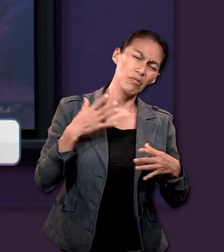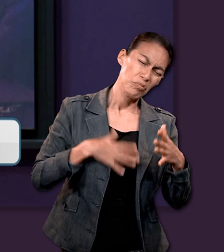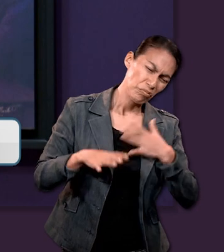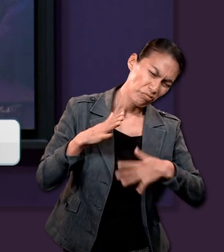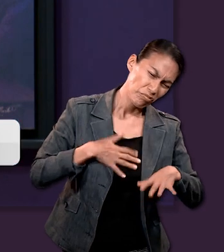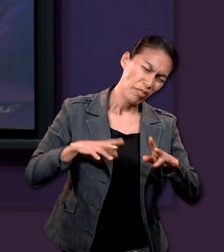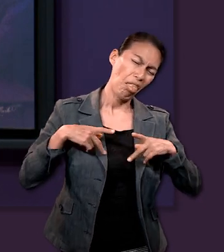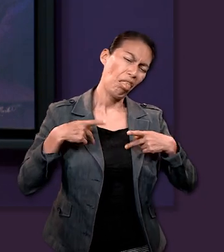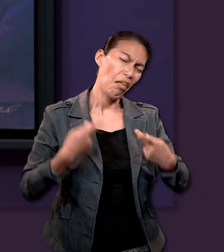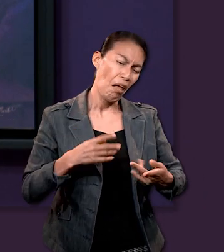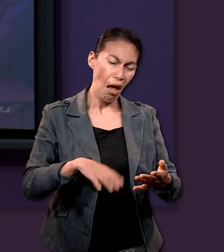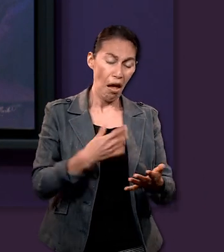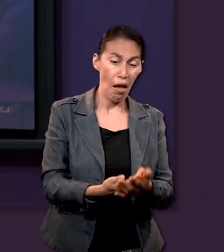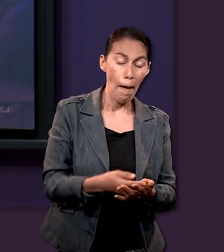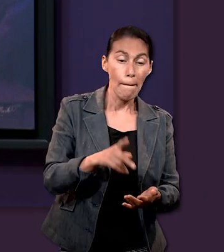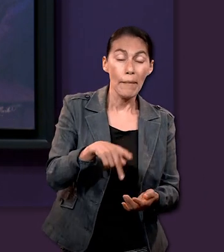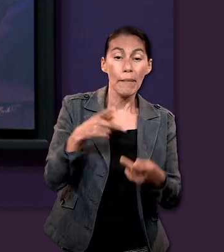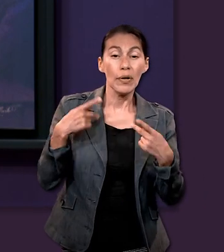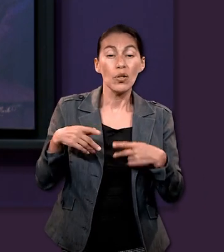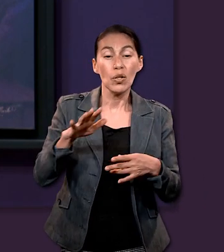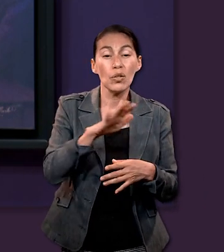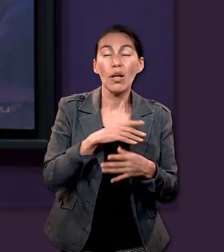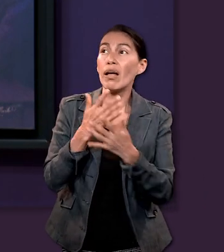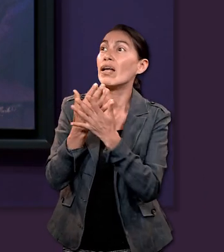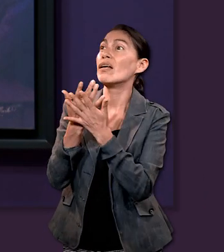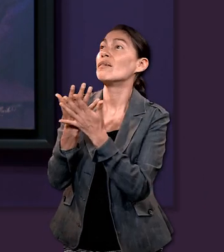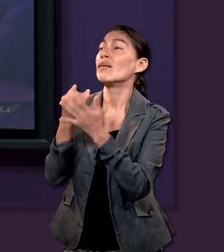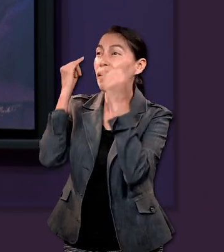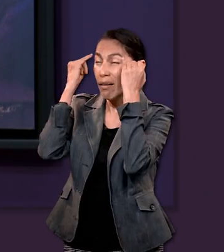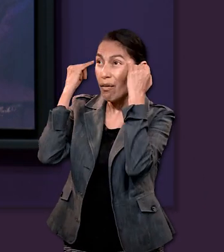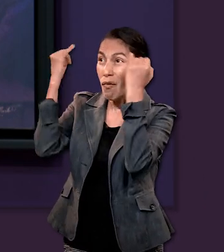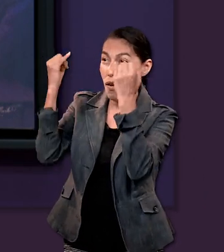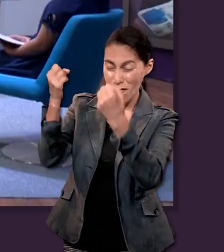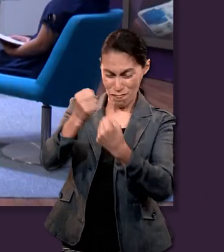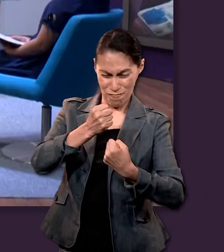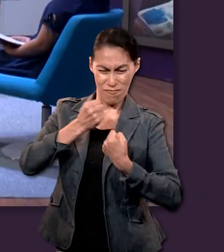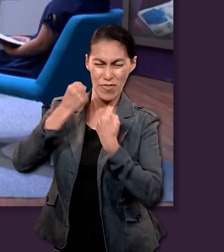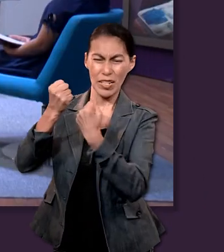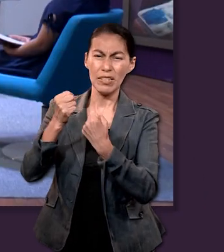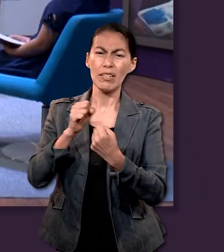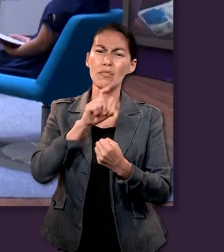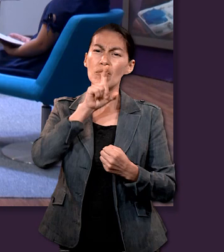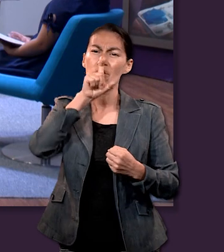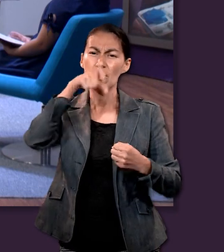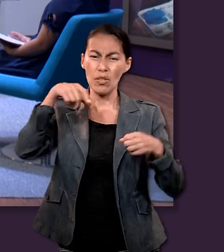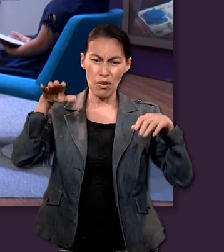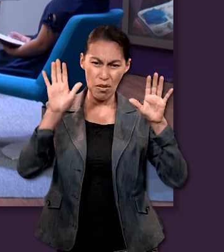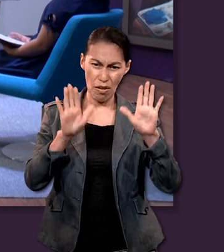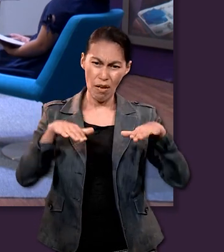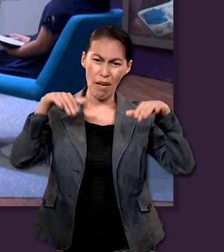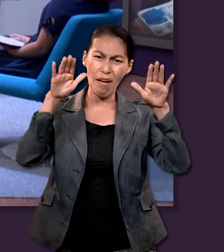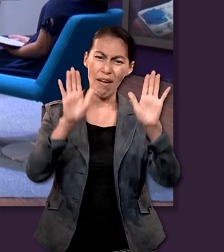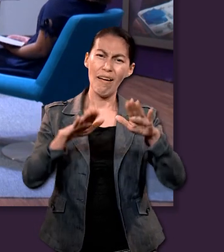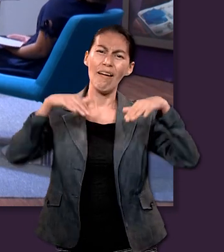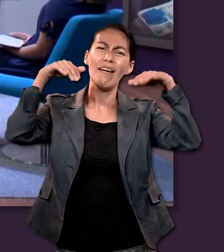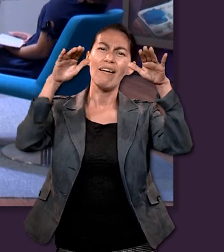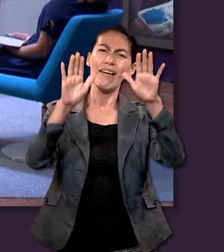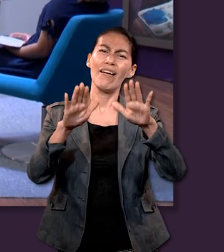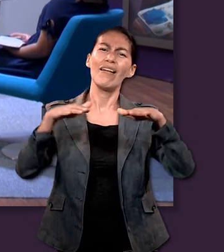levantarán alas como las águilas correrán y no se cansarán caminarán y no se fatigarán